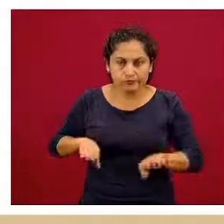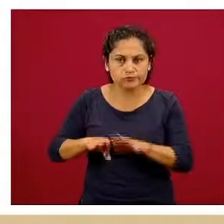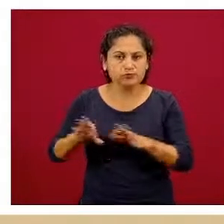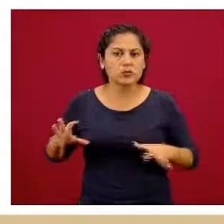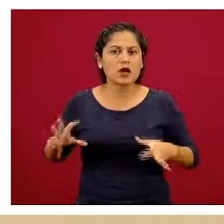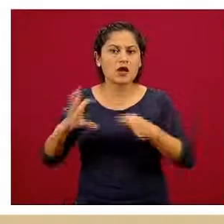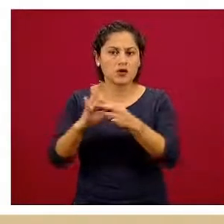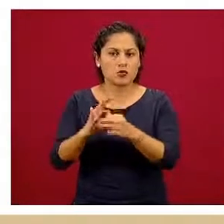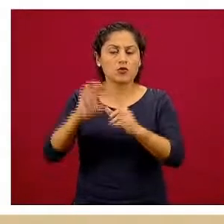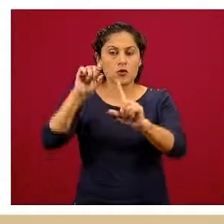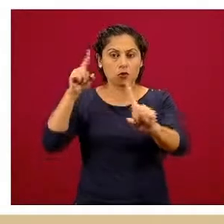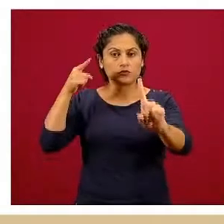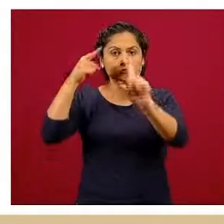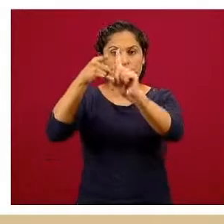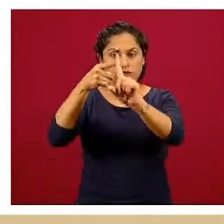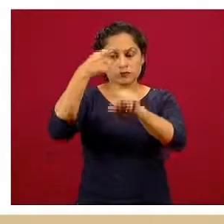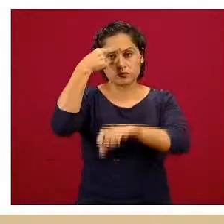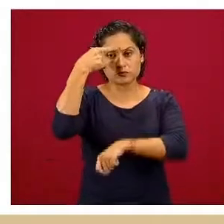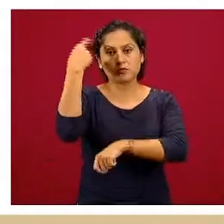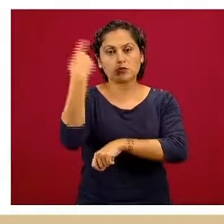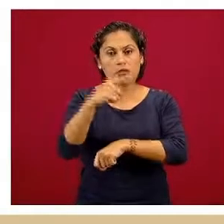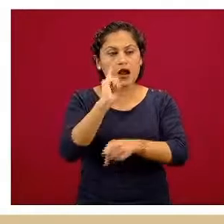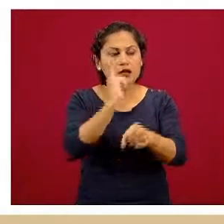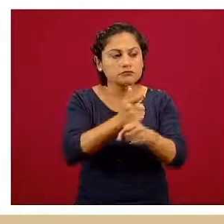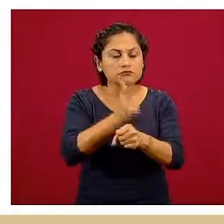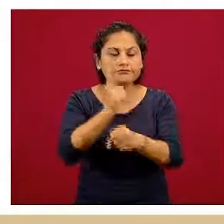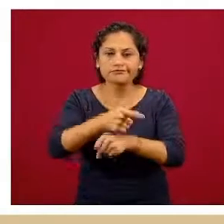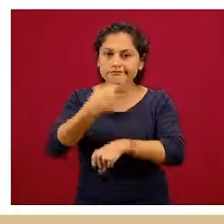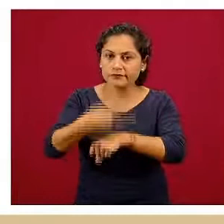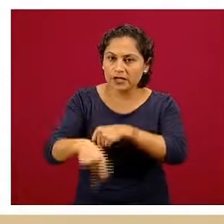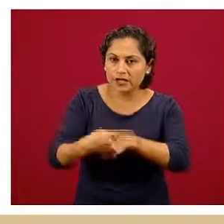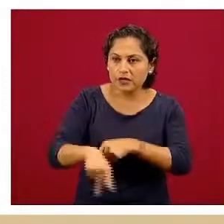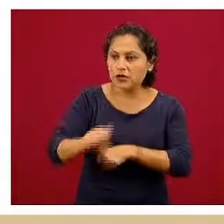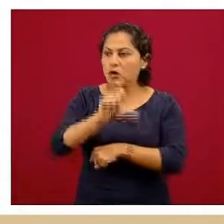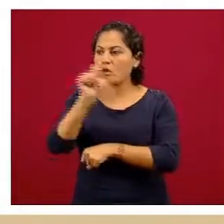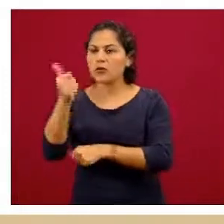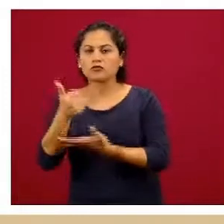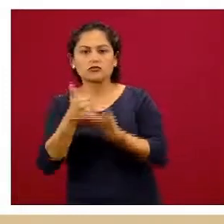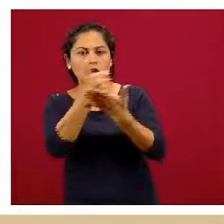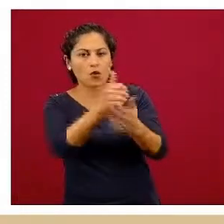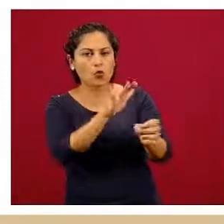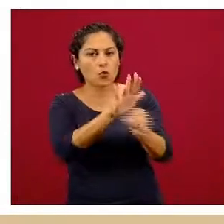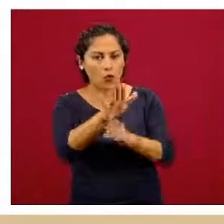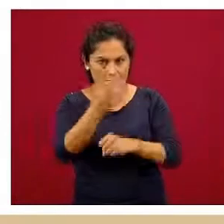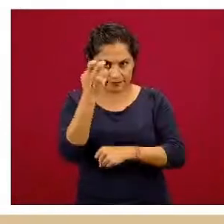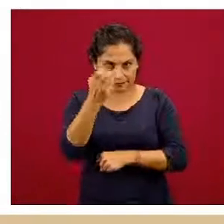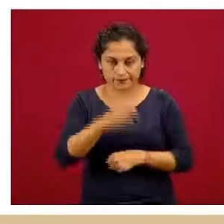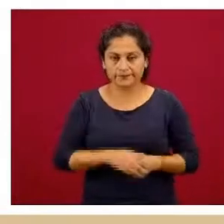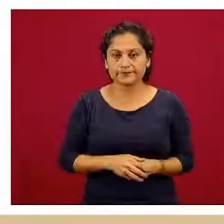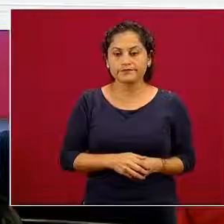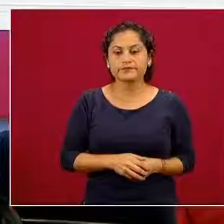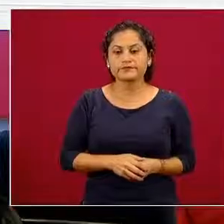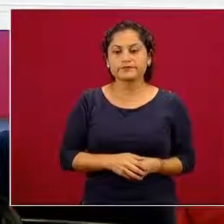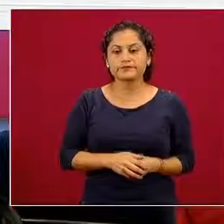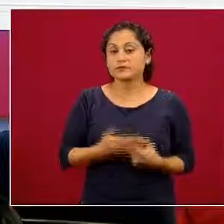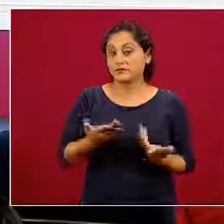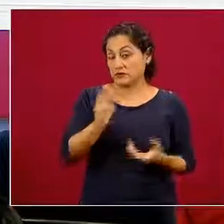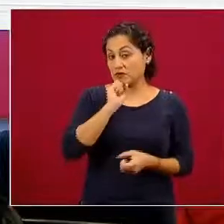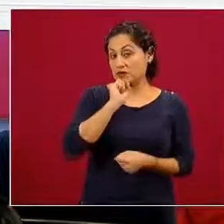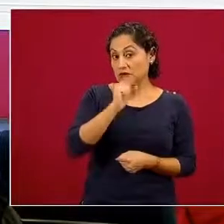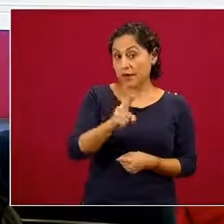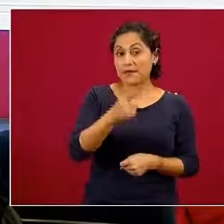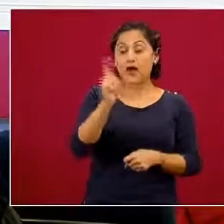estamos enfocándonos en los factores de riesgo y los factores de protección. Otro punto es que a partir de la pandemia